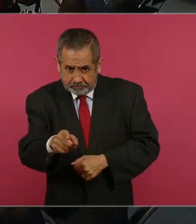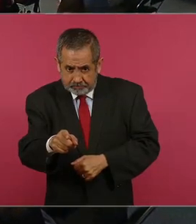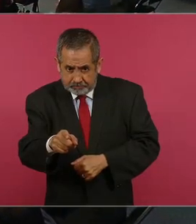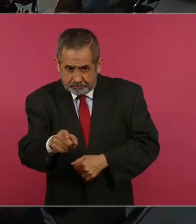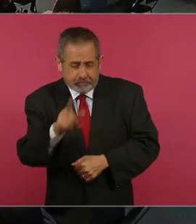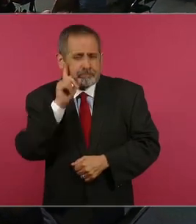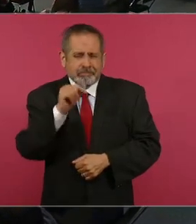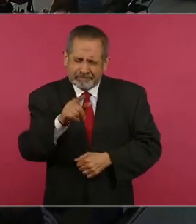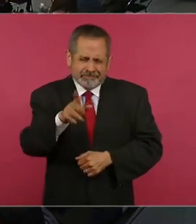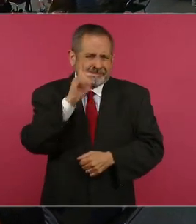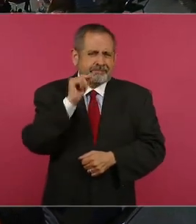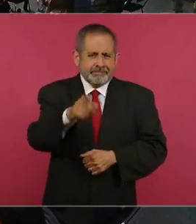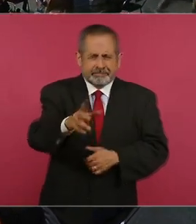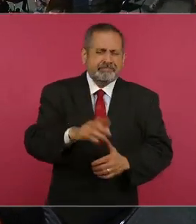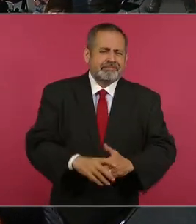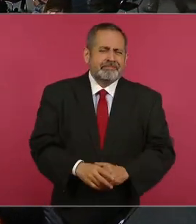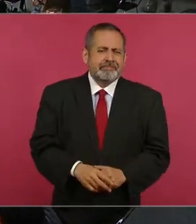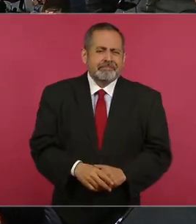¿Mañana?